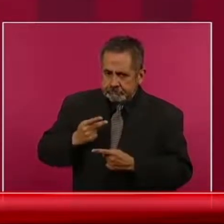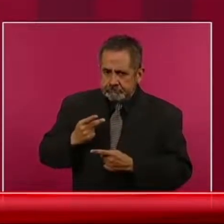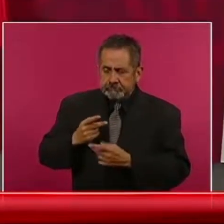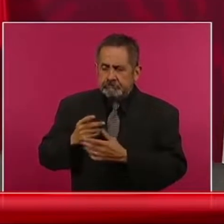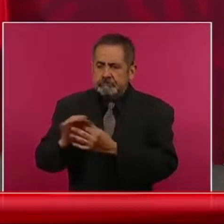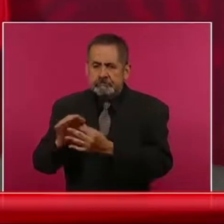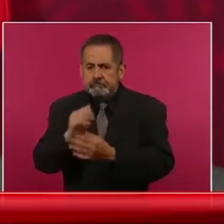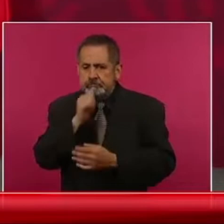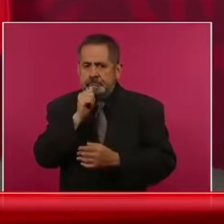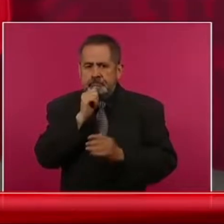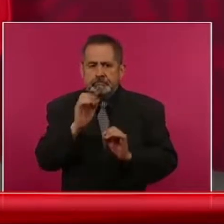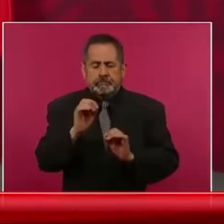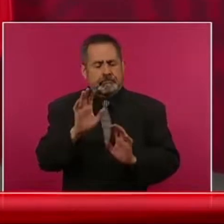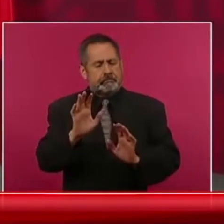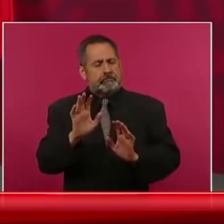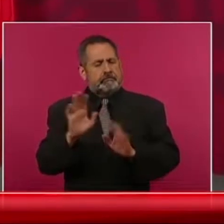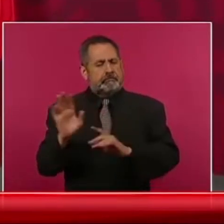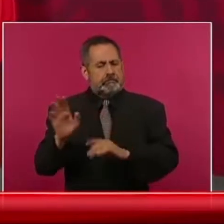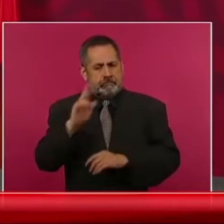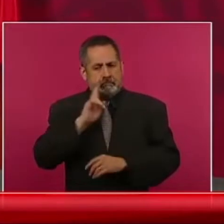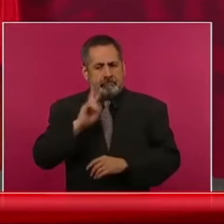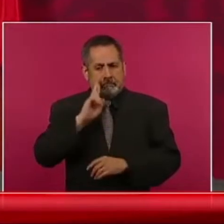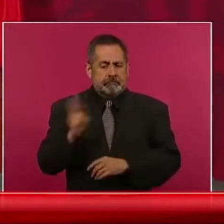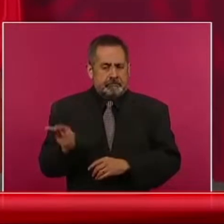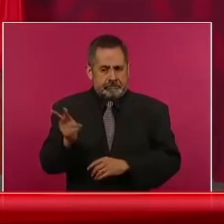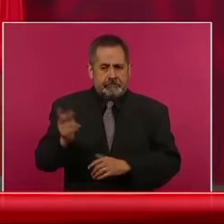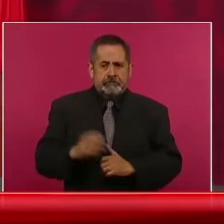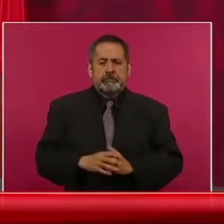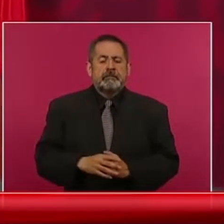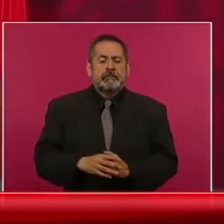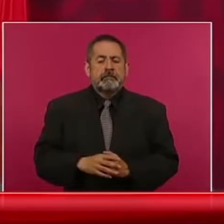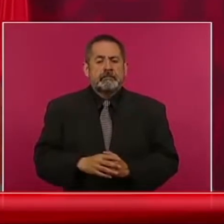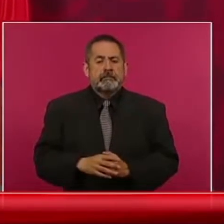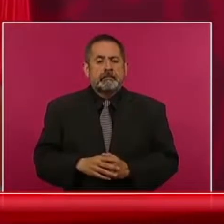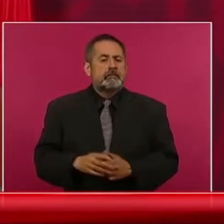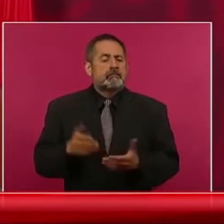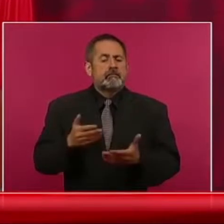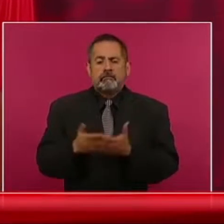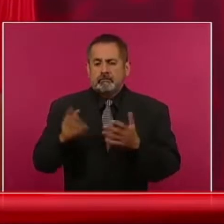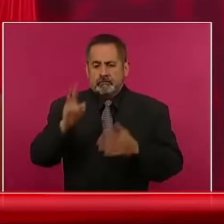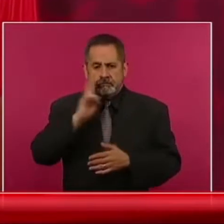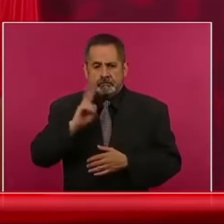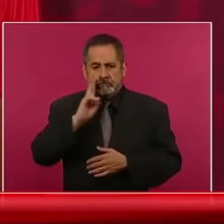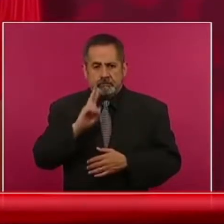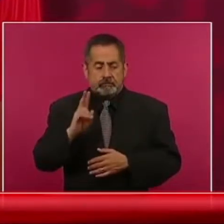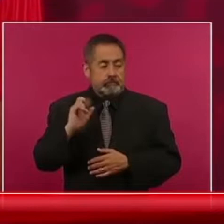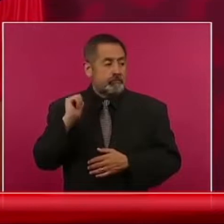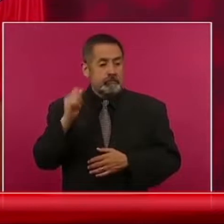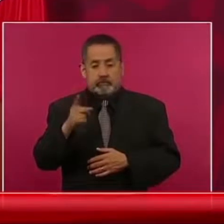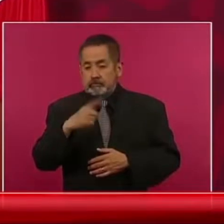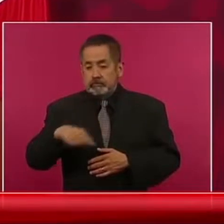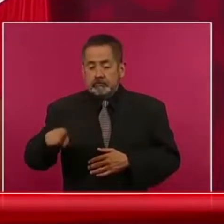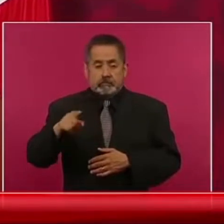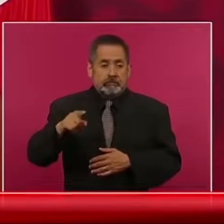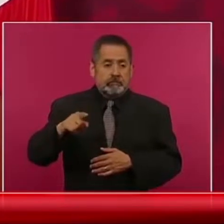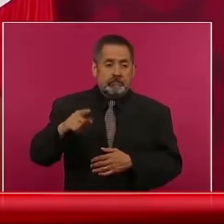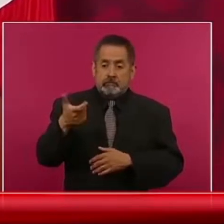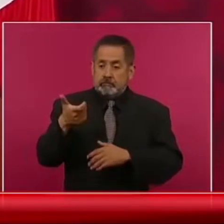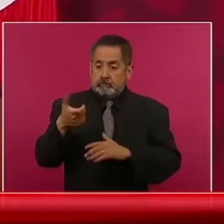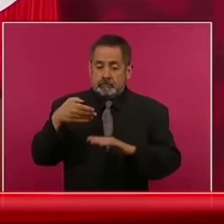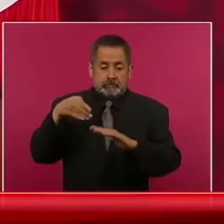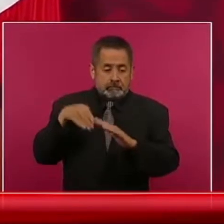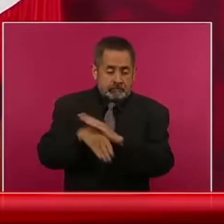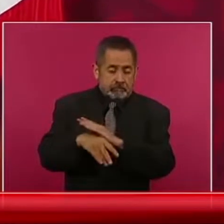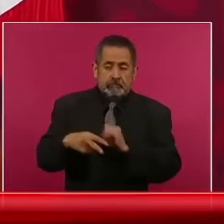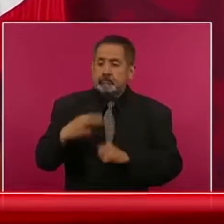Ahora estamos procurando que todo lo que perjudique la economía